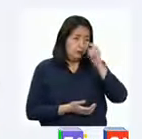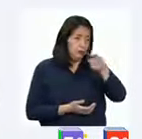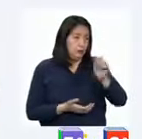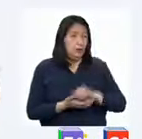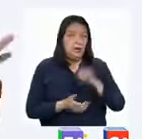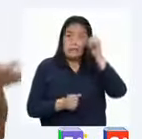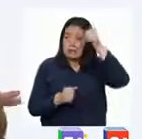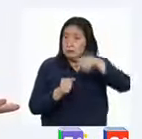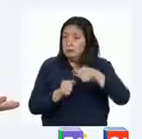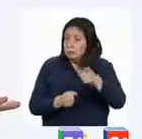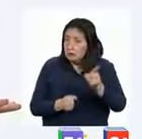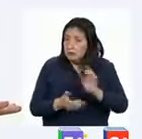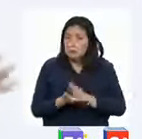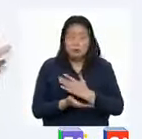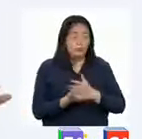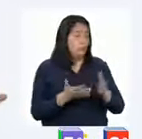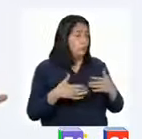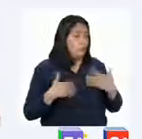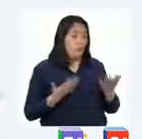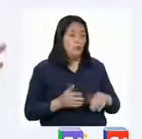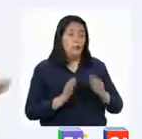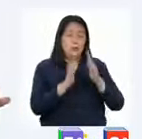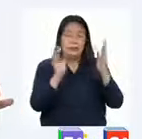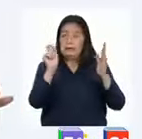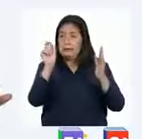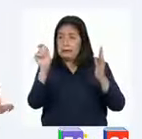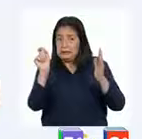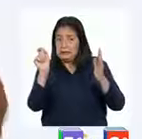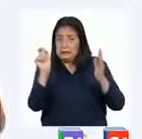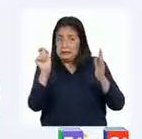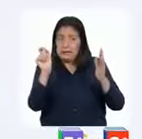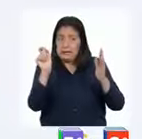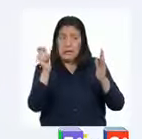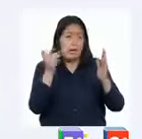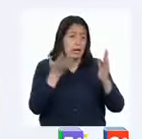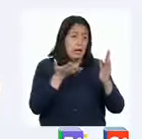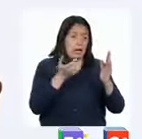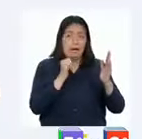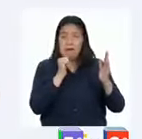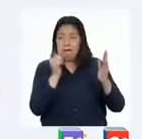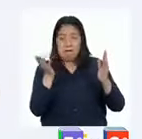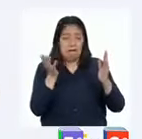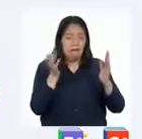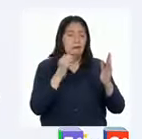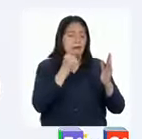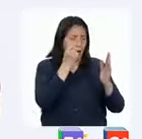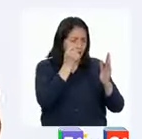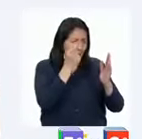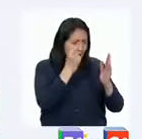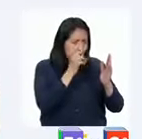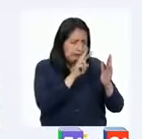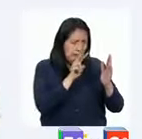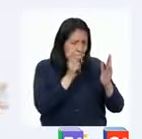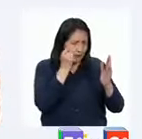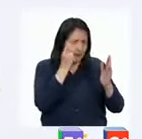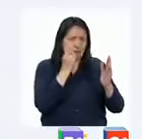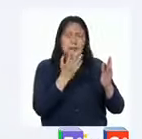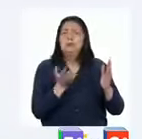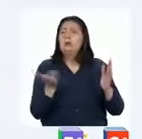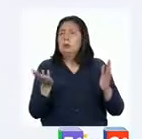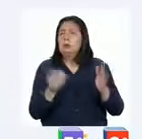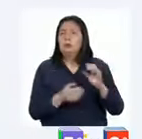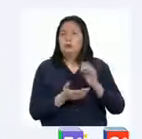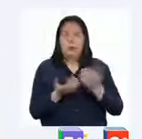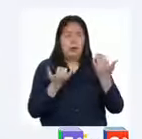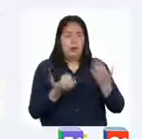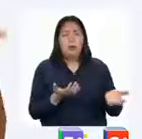chicos, recuerden, si no pueden hacer el sumillado, quiere decir que hay algo que les falta comprender. En ese caso, como